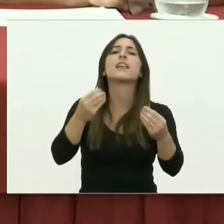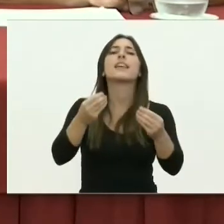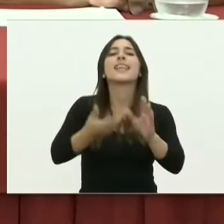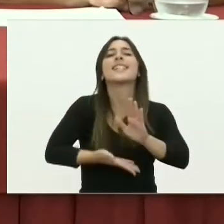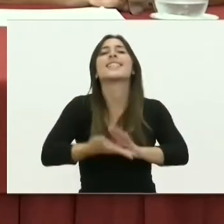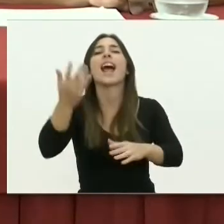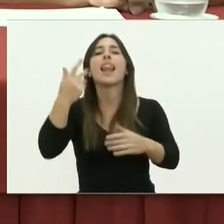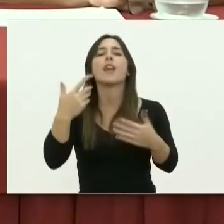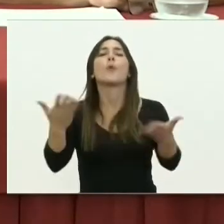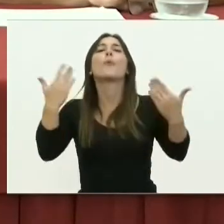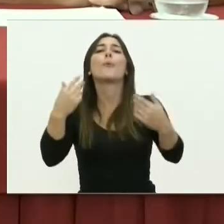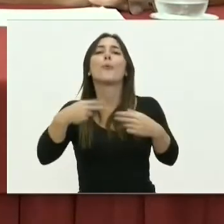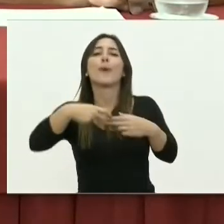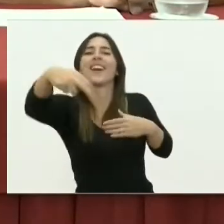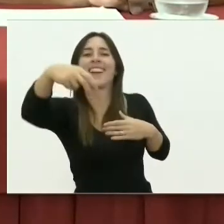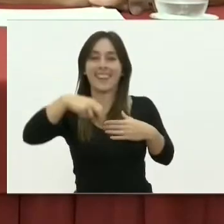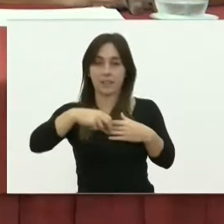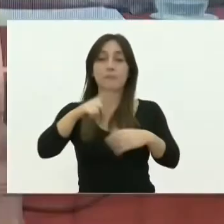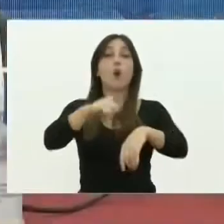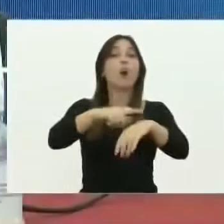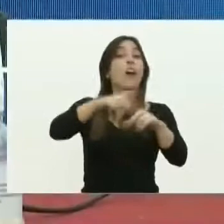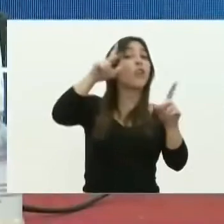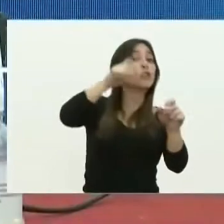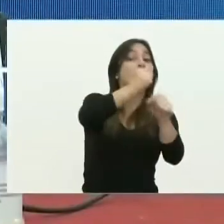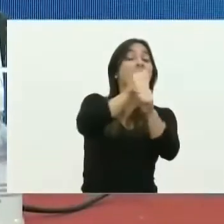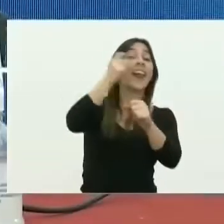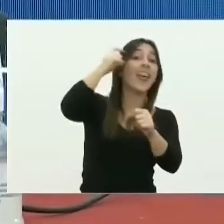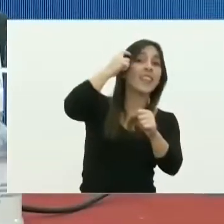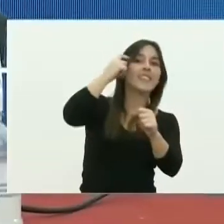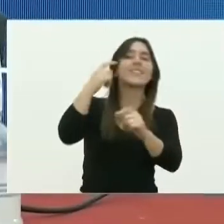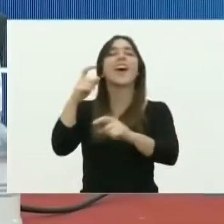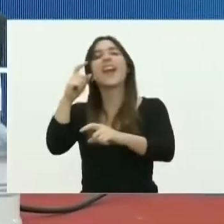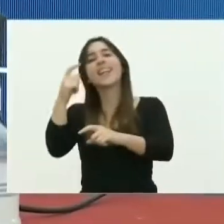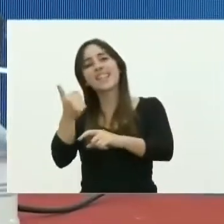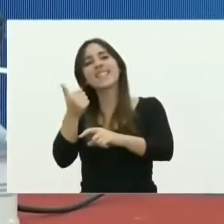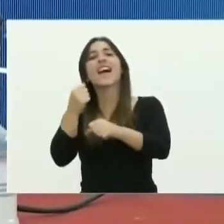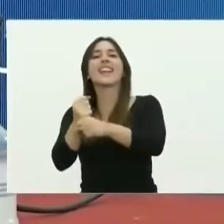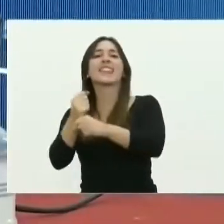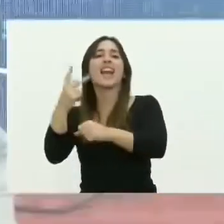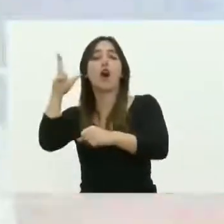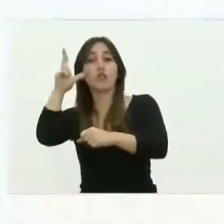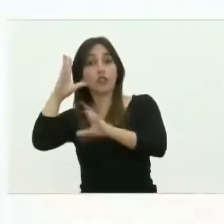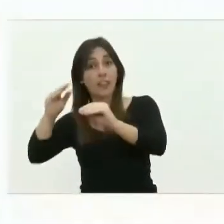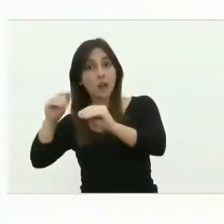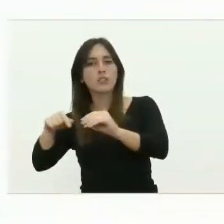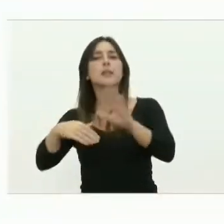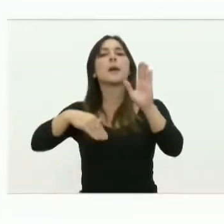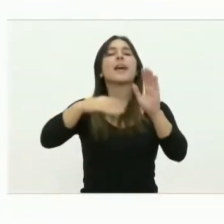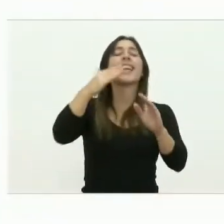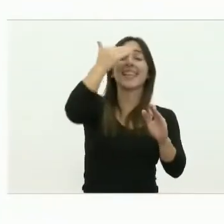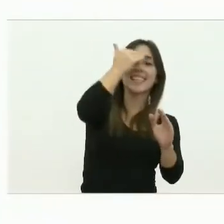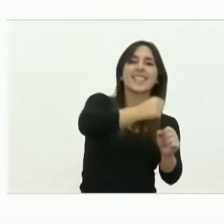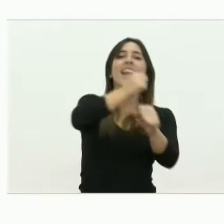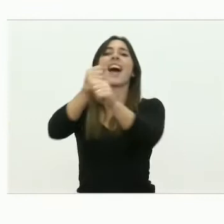en los siguientes horarios. De 8 a 10 y de 18 a 20 horas, mayores de 15 años y hasta 64